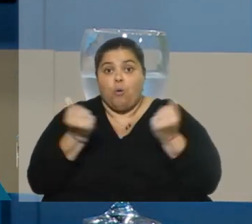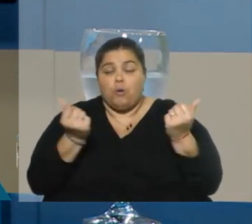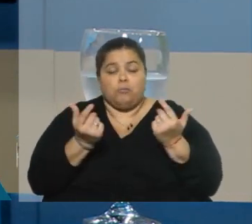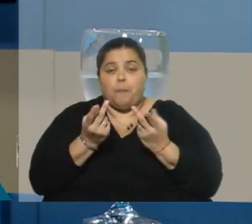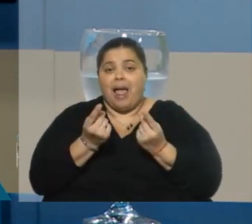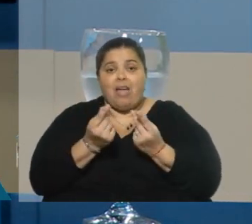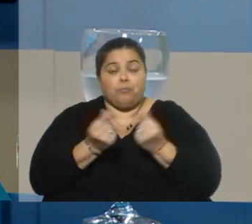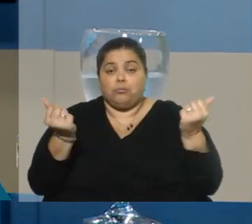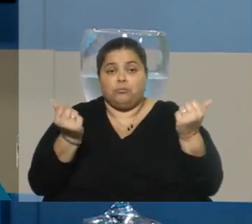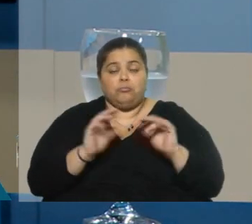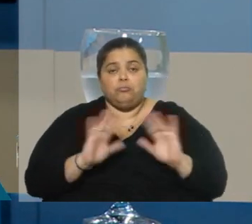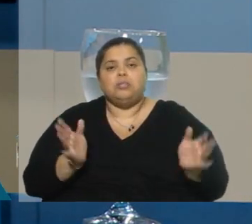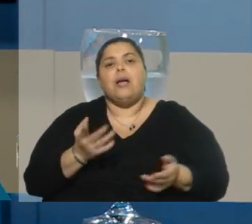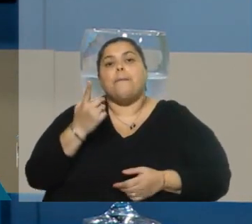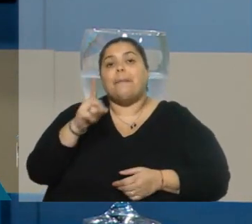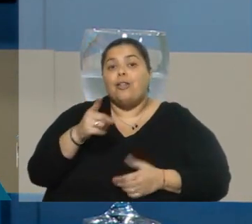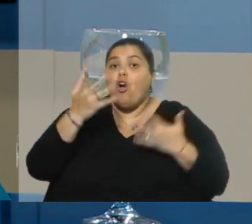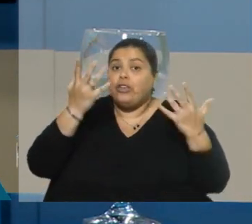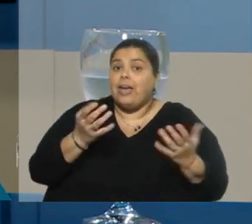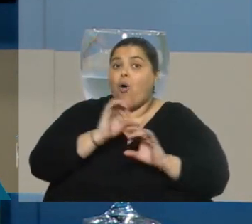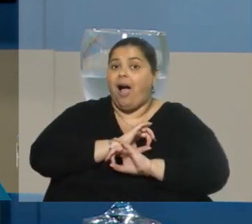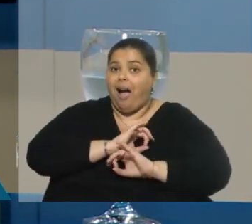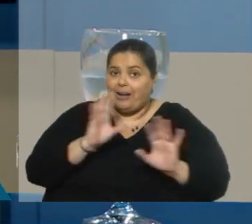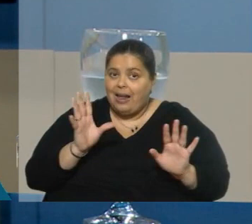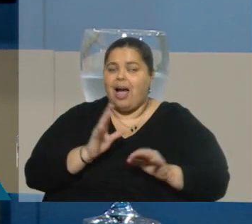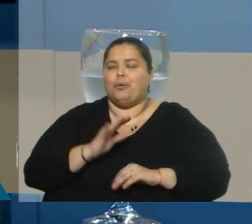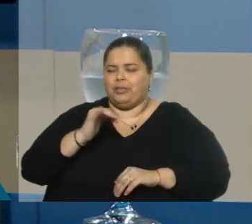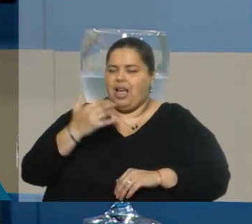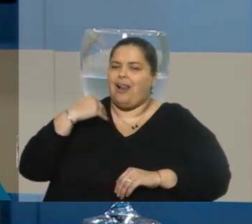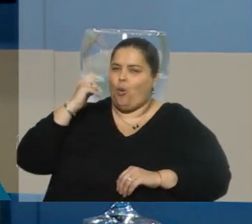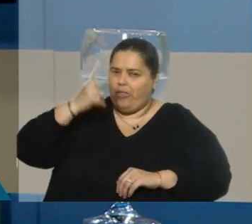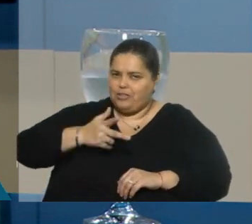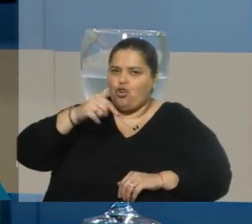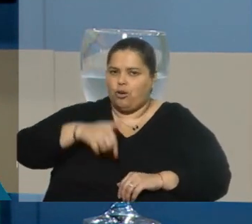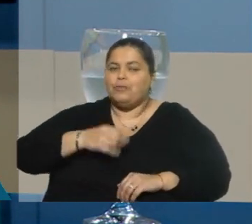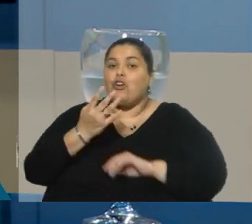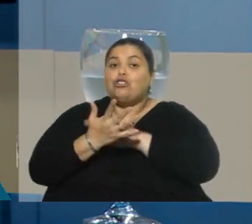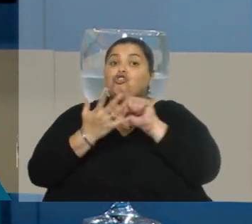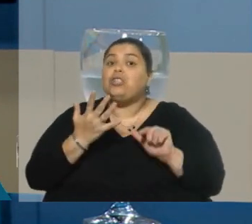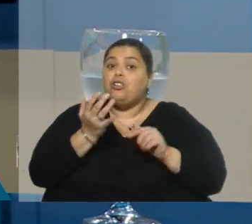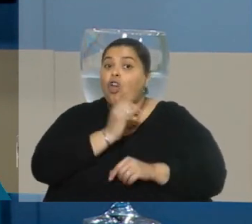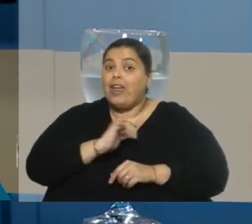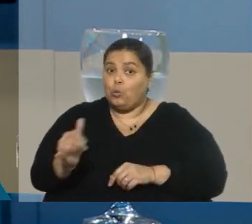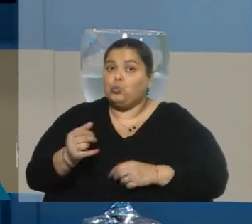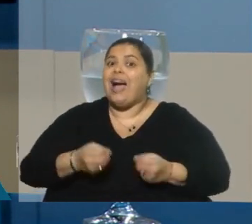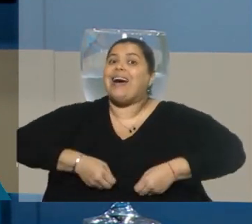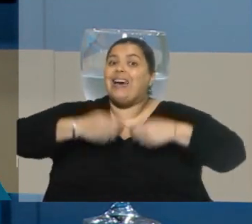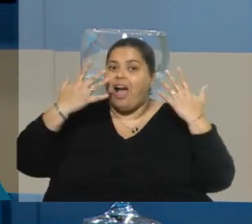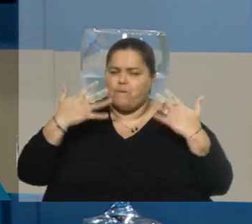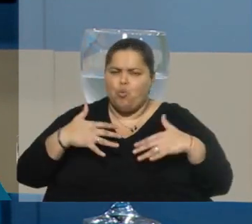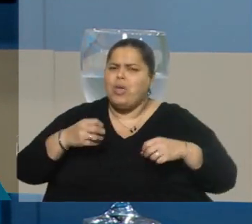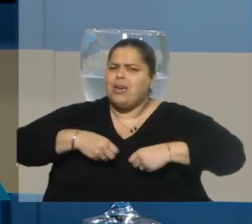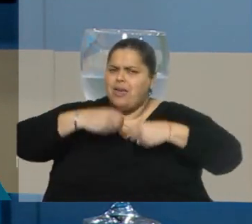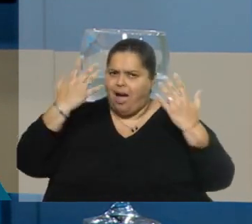se sabe qué pasó con él. Pero quiero aclarar, porque lo he dicho y es bueno que hoy lo repita, fueron cinco denuncias muy graves, que